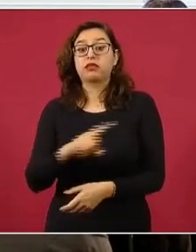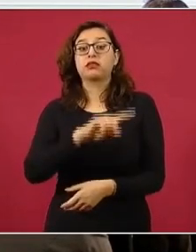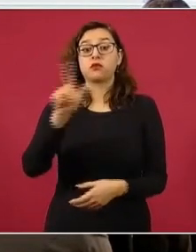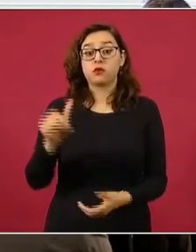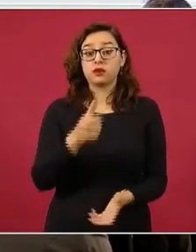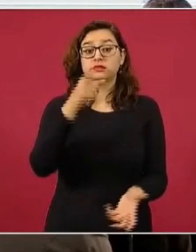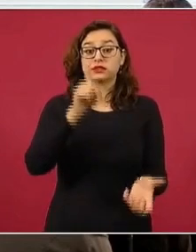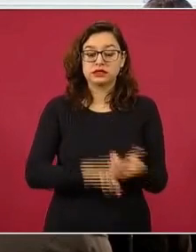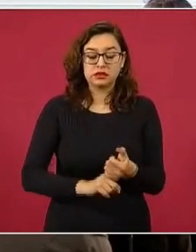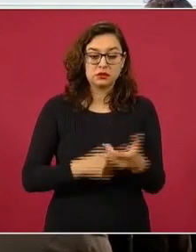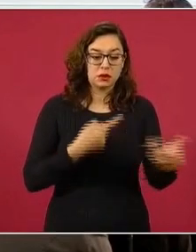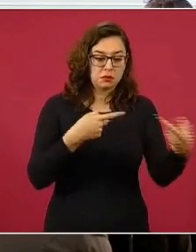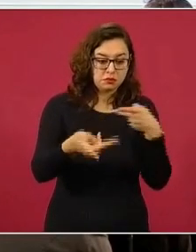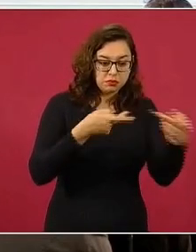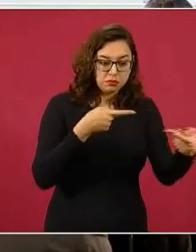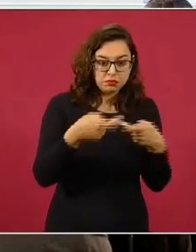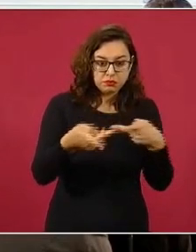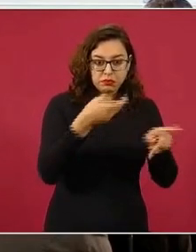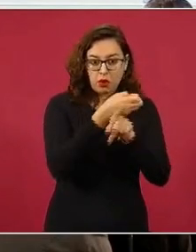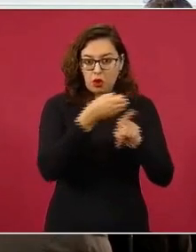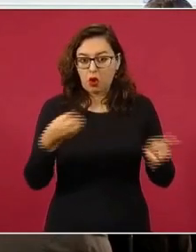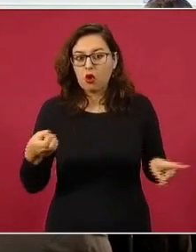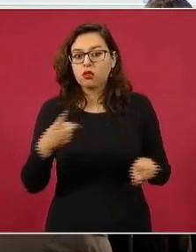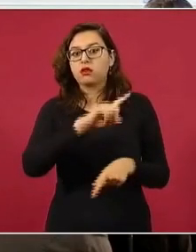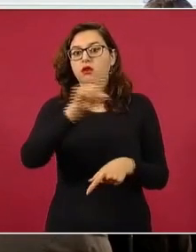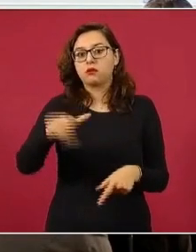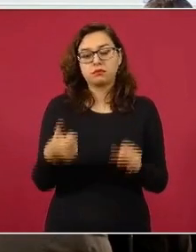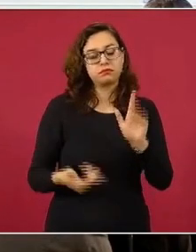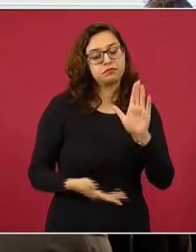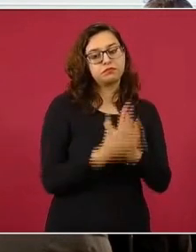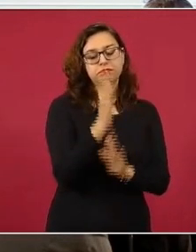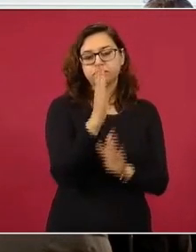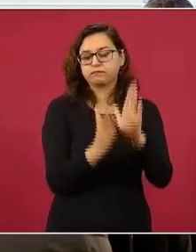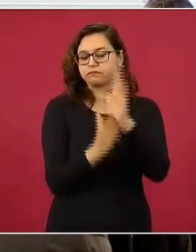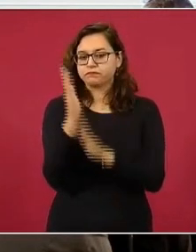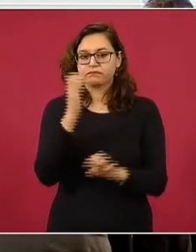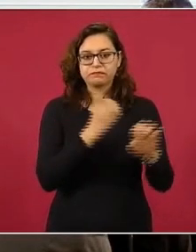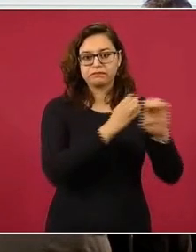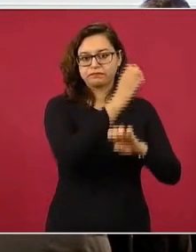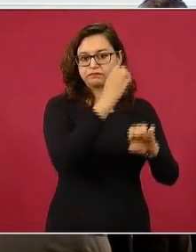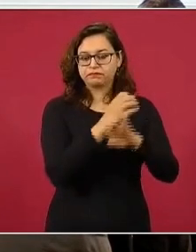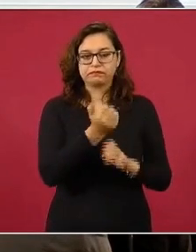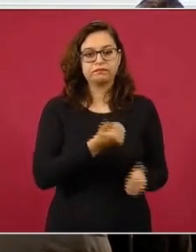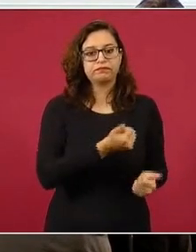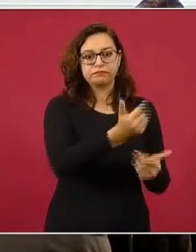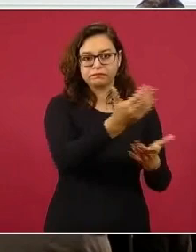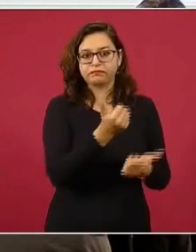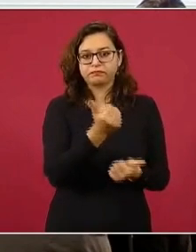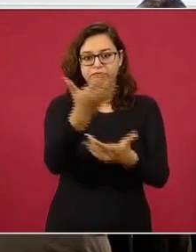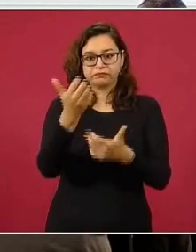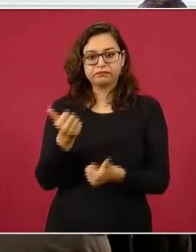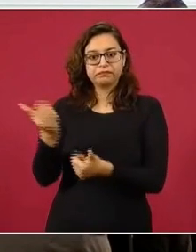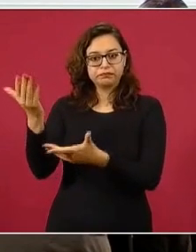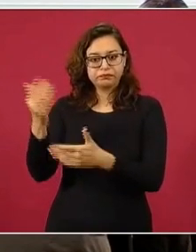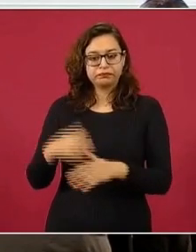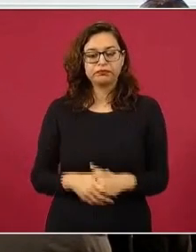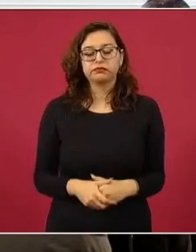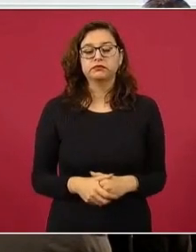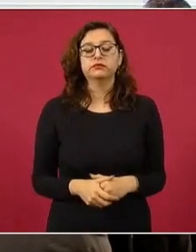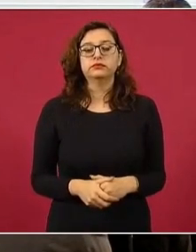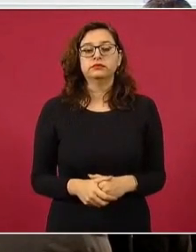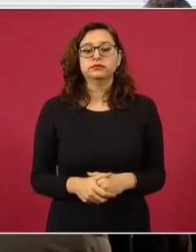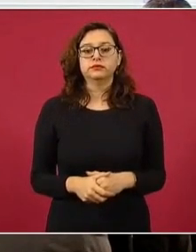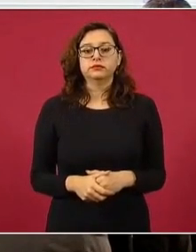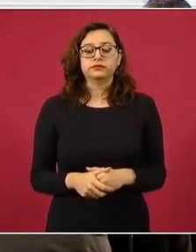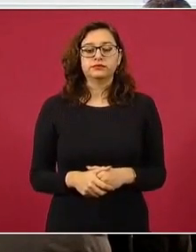para poder apoyar a los estados y de ahí empieza nuestro trabajo. Se han trasladado